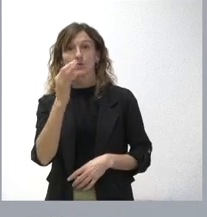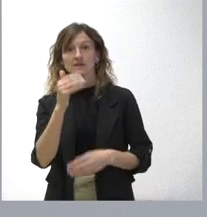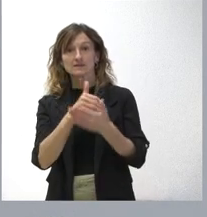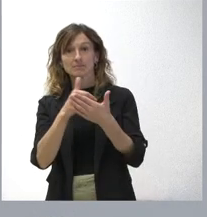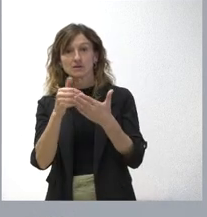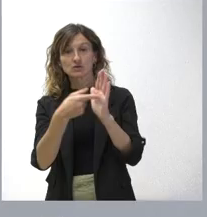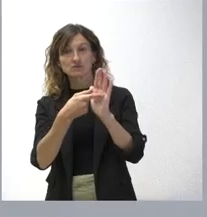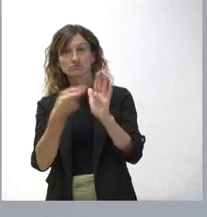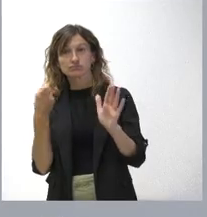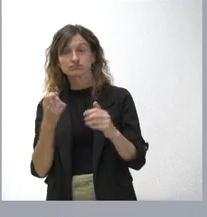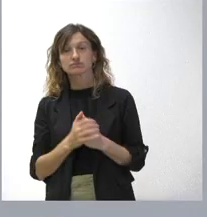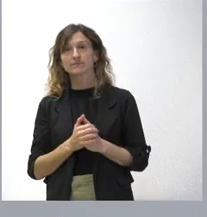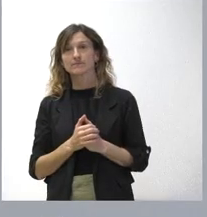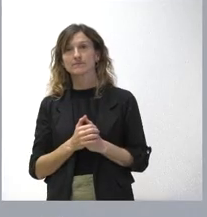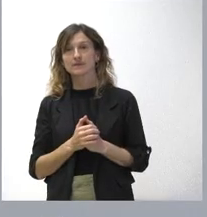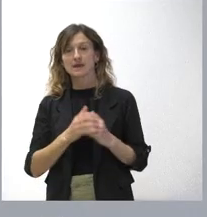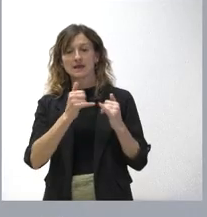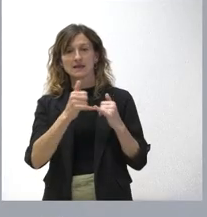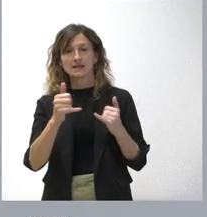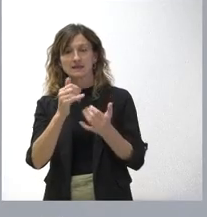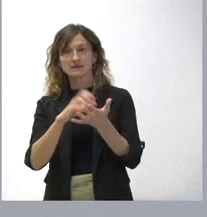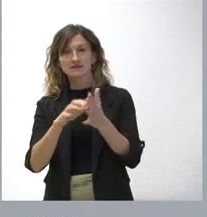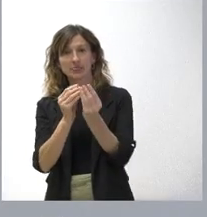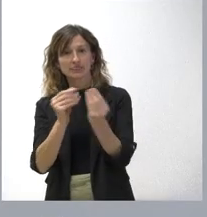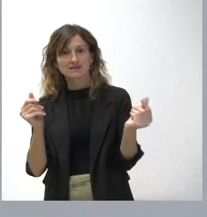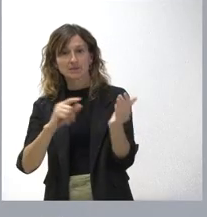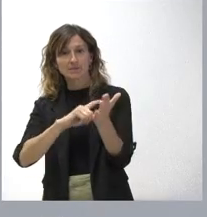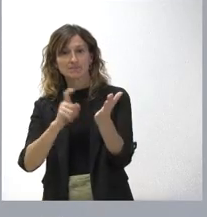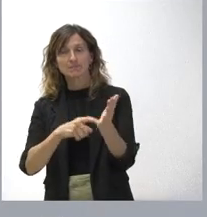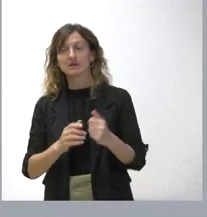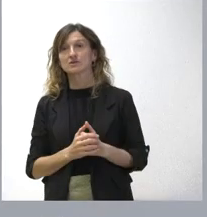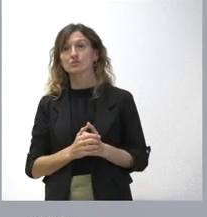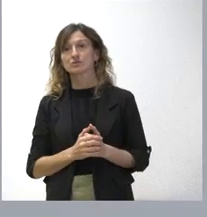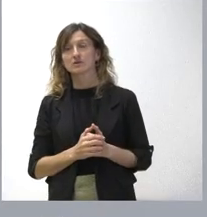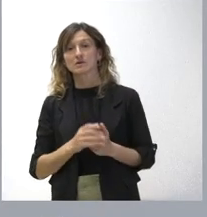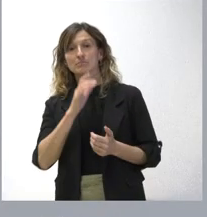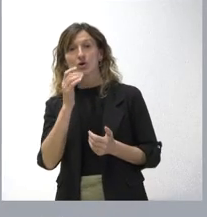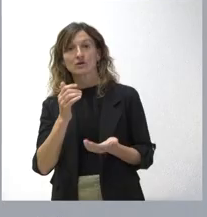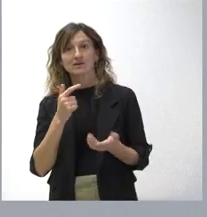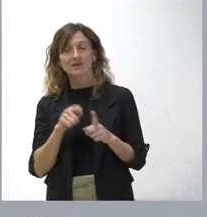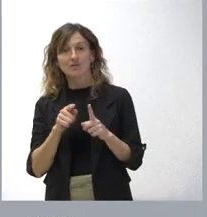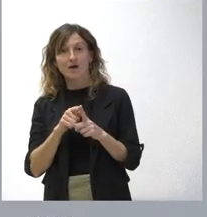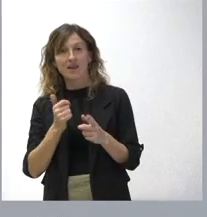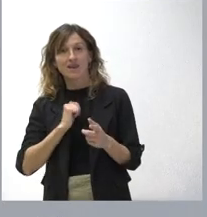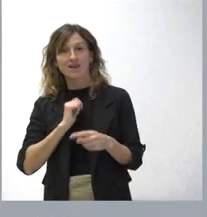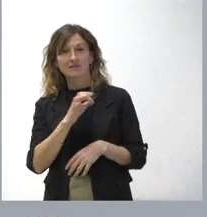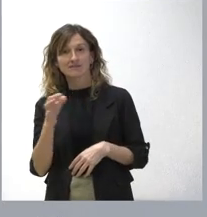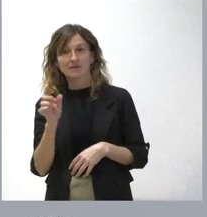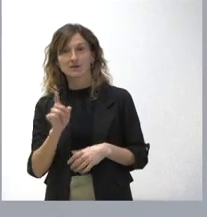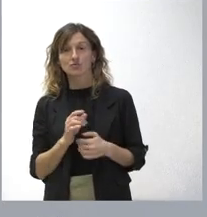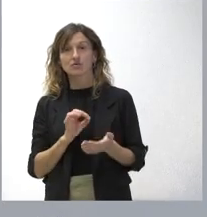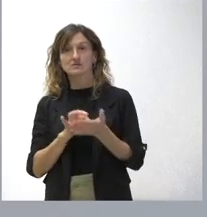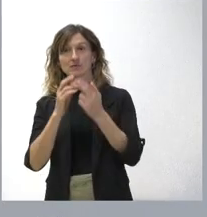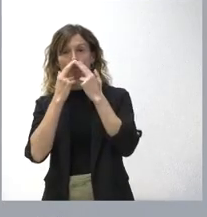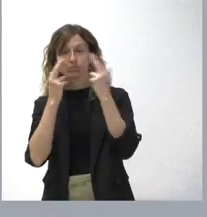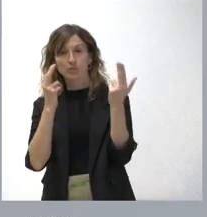seguramente la mayor parte de las líneas autonómicas desaparecerían porque no serían rentables. Estamos financiando servicios públicos que